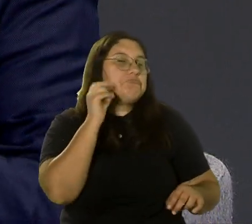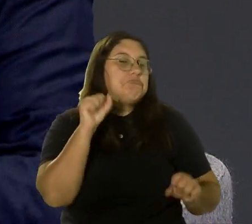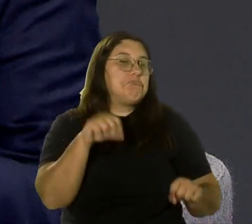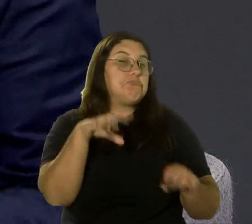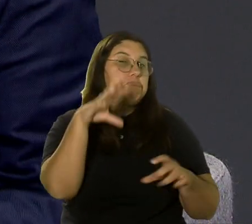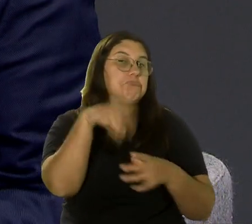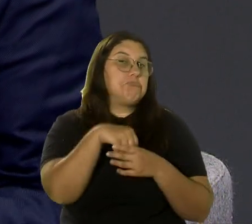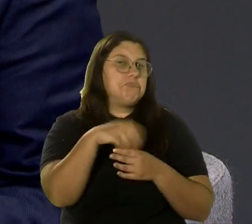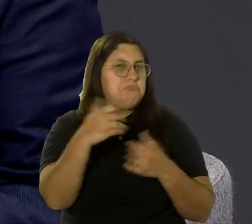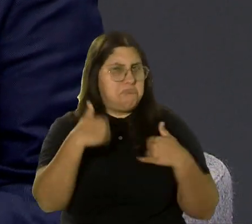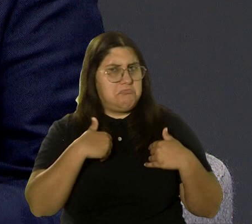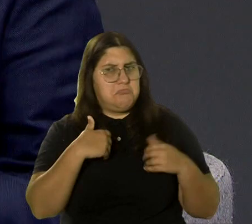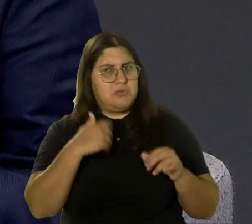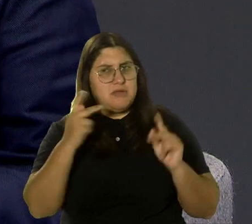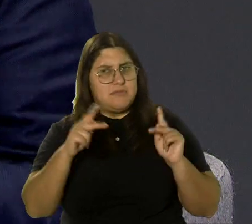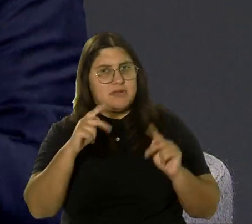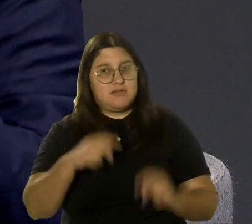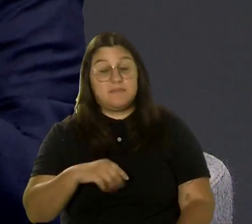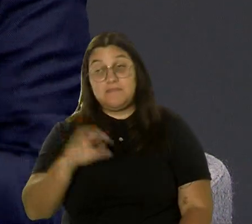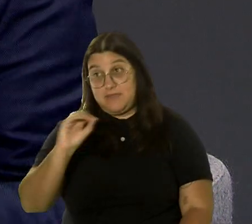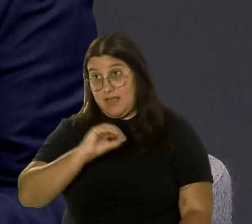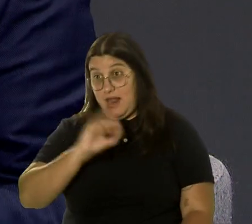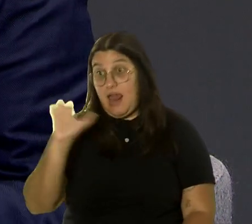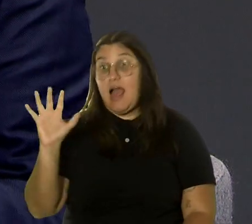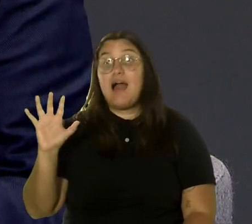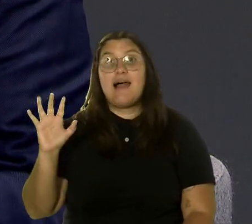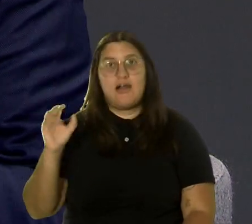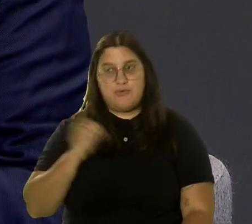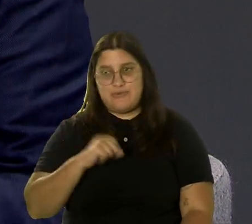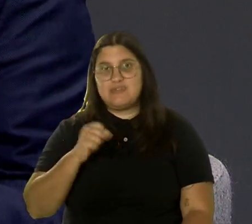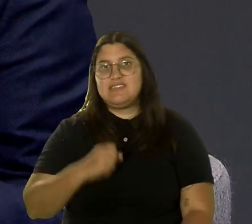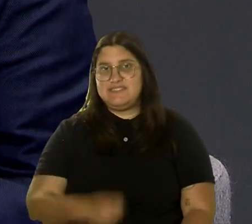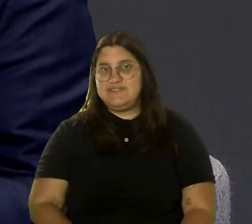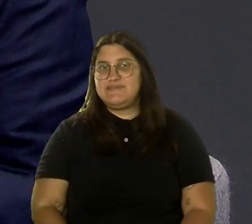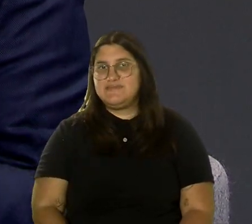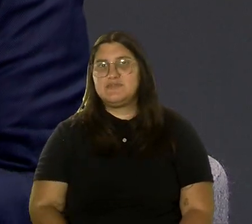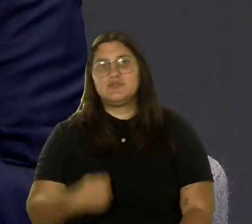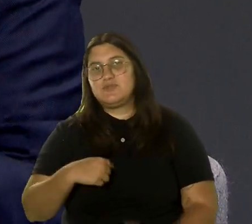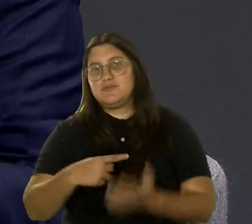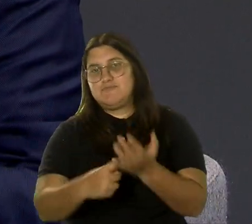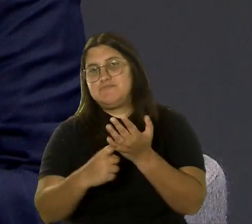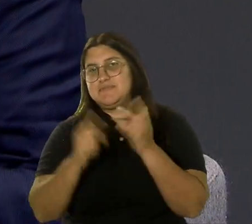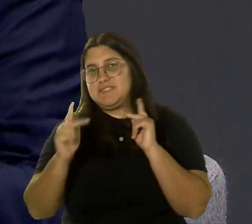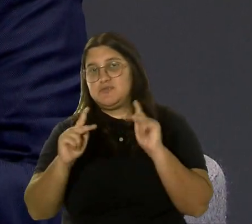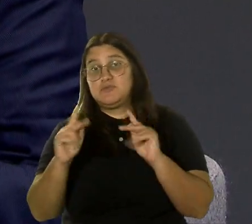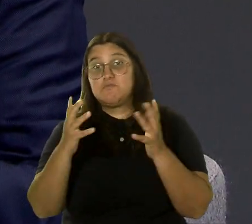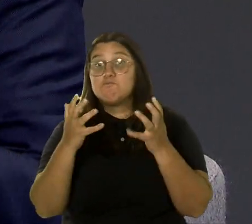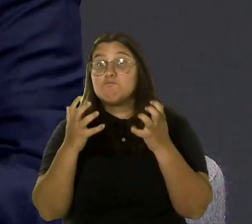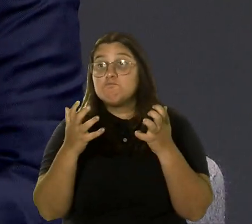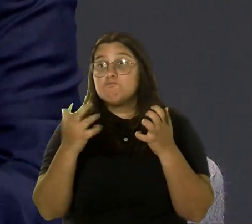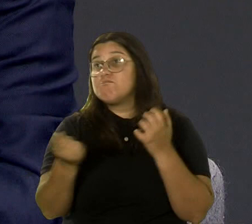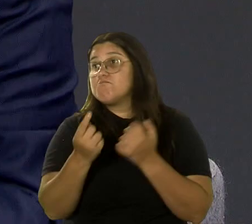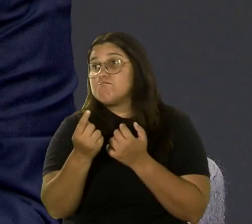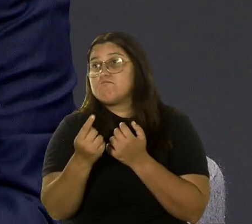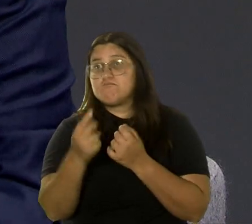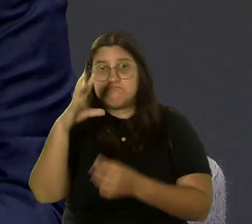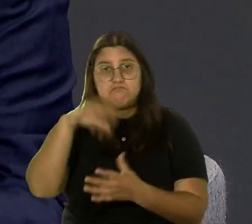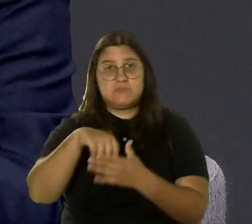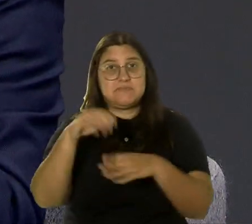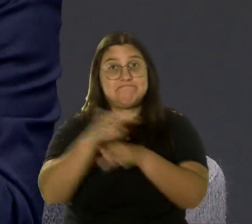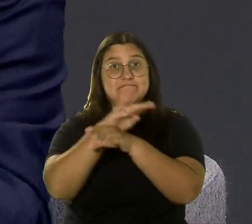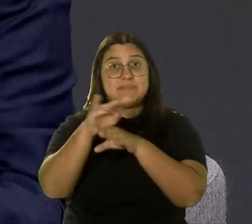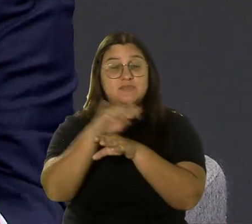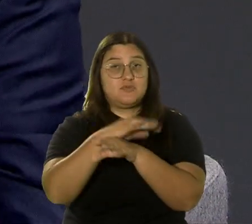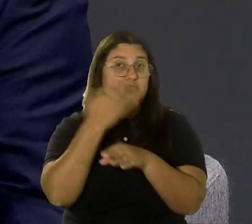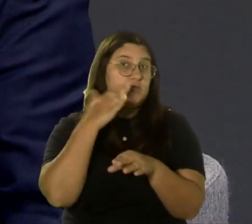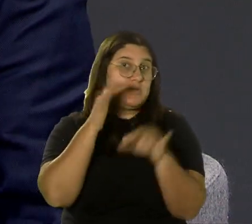ese mundo. ¿Hay espacio para esas personas? Claro. Porque hablamos un poquito al principio de aquellas personas que quieren comenzar a montar su negocio. No sé